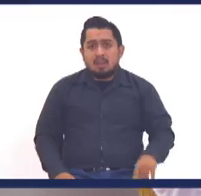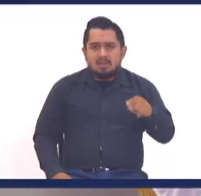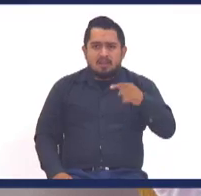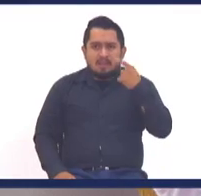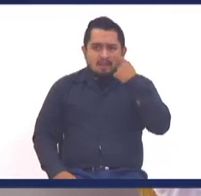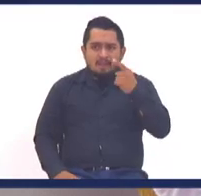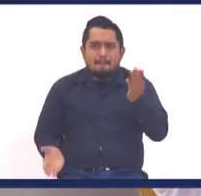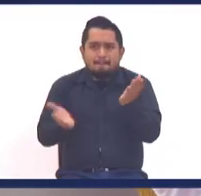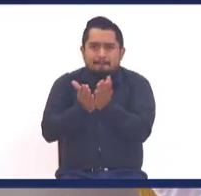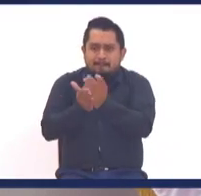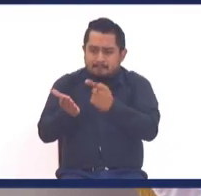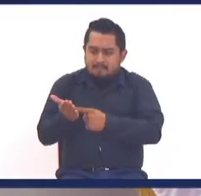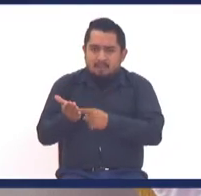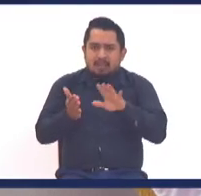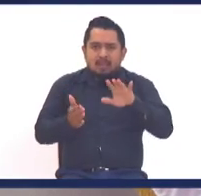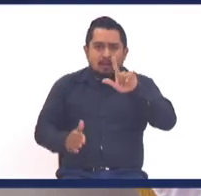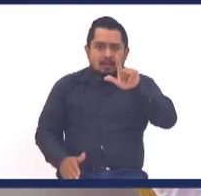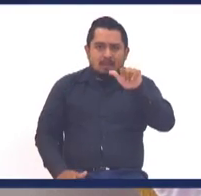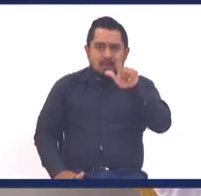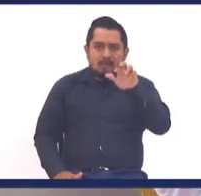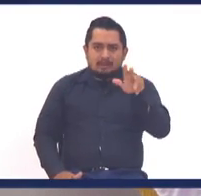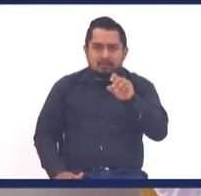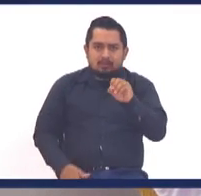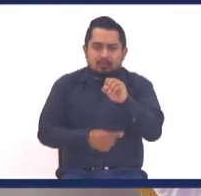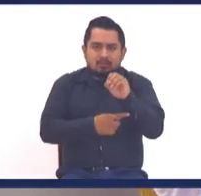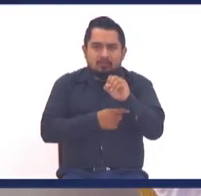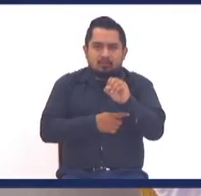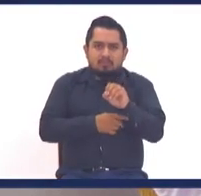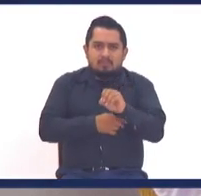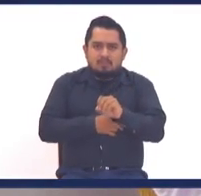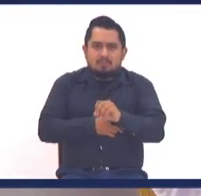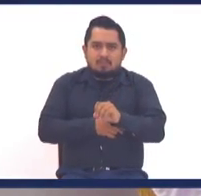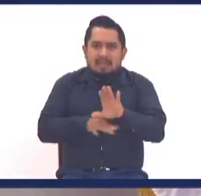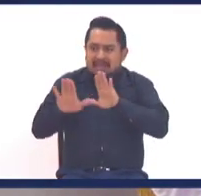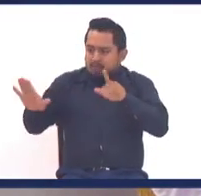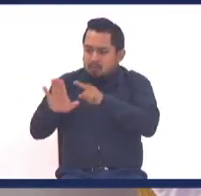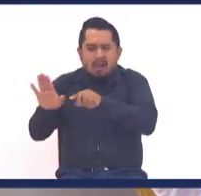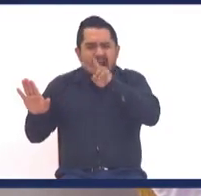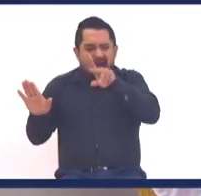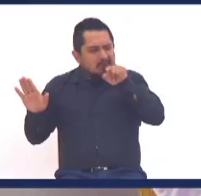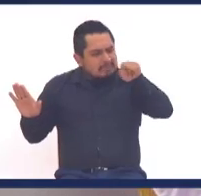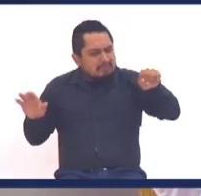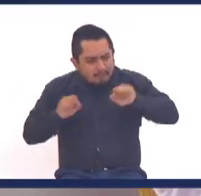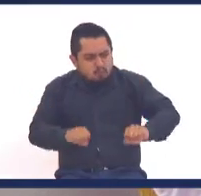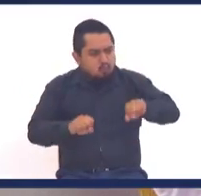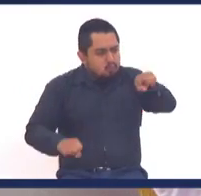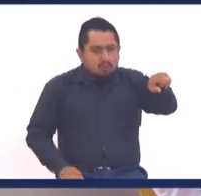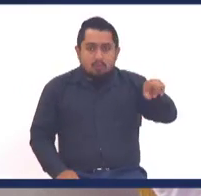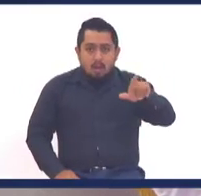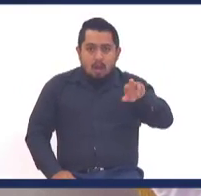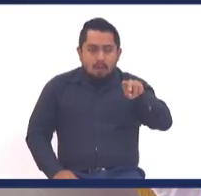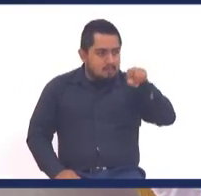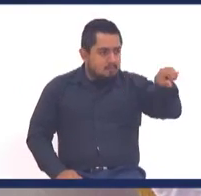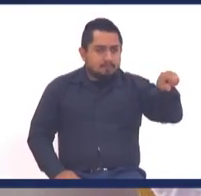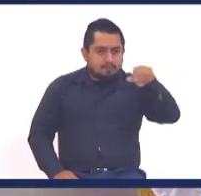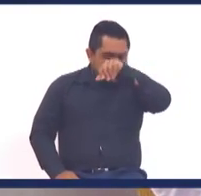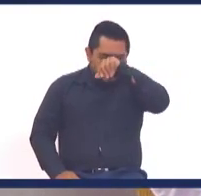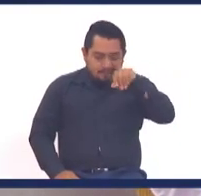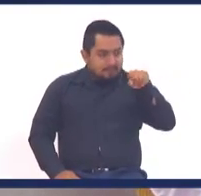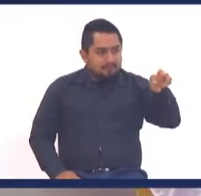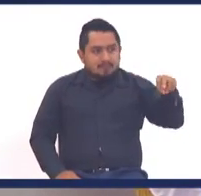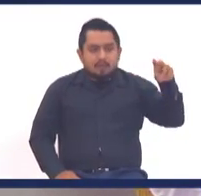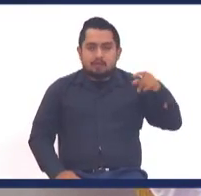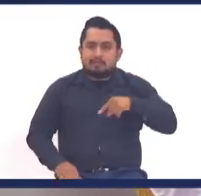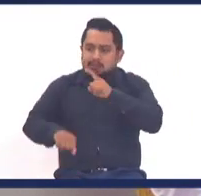Pero la palabra habla de la muerte de Lázaro y dice que Jesús tenía un súper amigo que estaba muy enfermo y que murió. Y la narrativa ahí dice que se